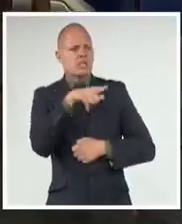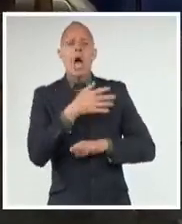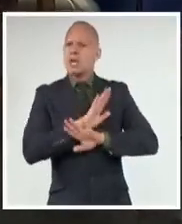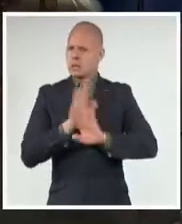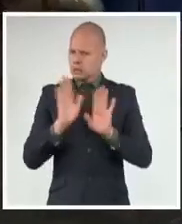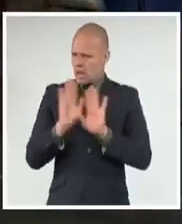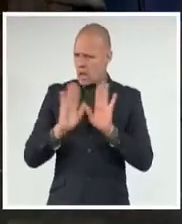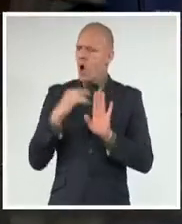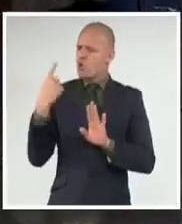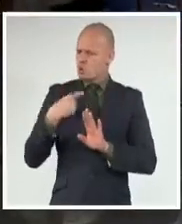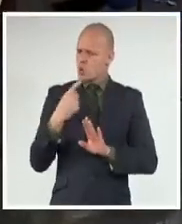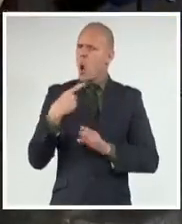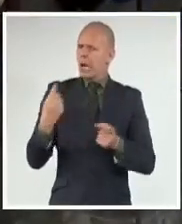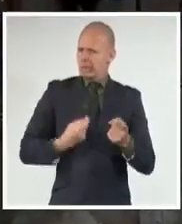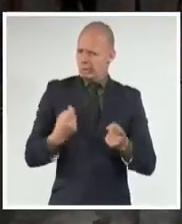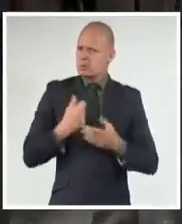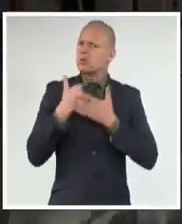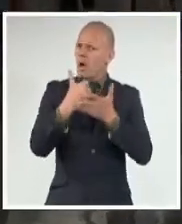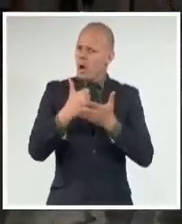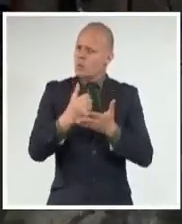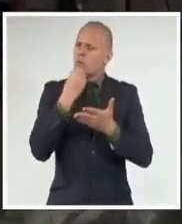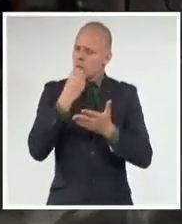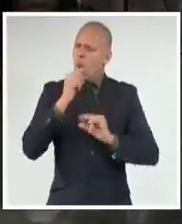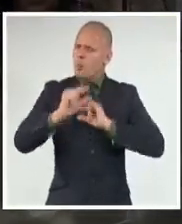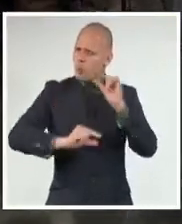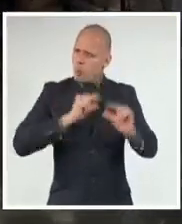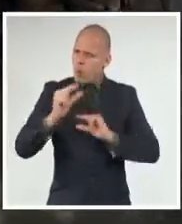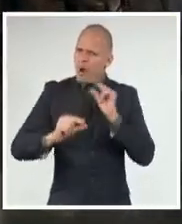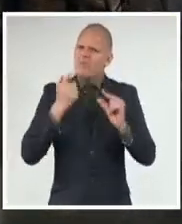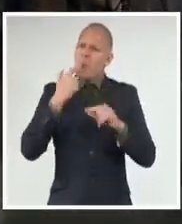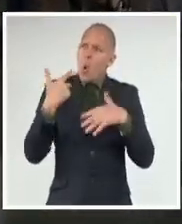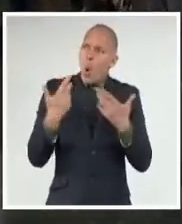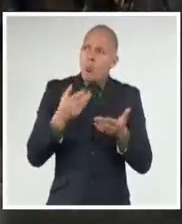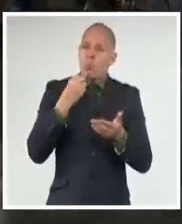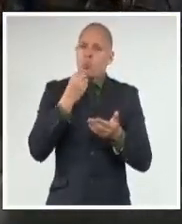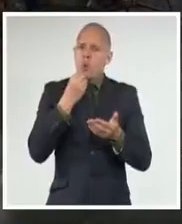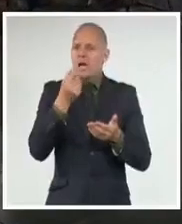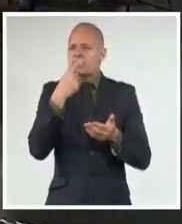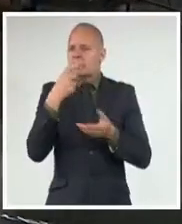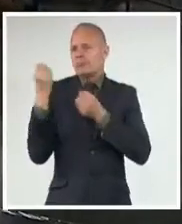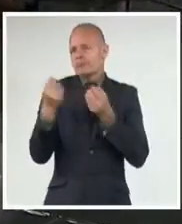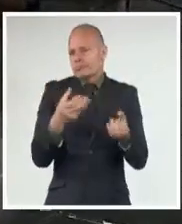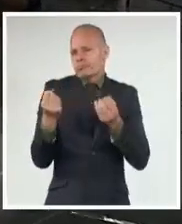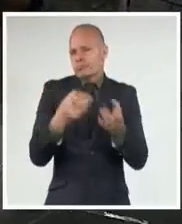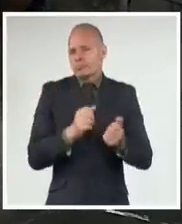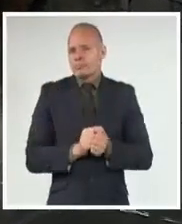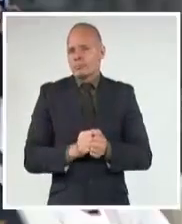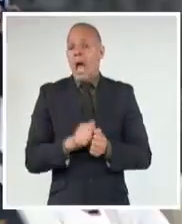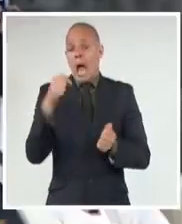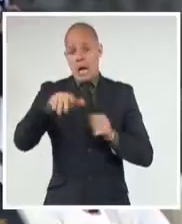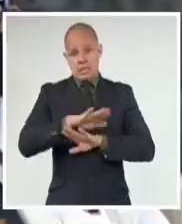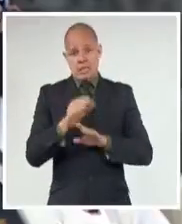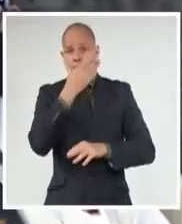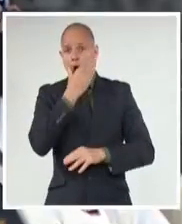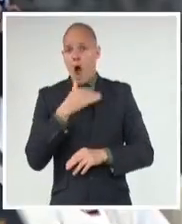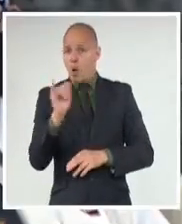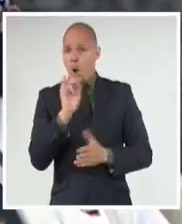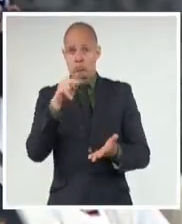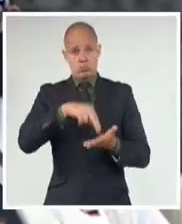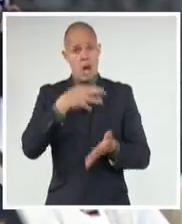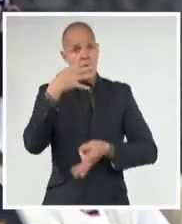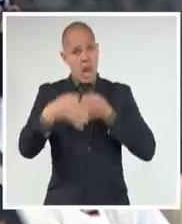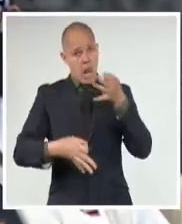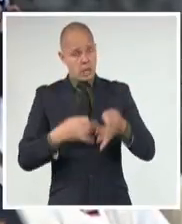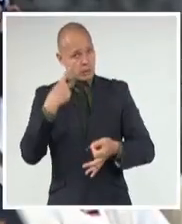se resolverán de inmediato. Los sueños y desafíos de los más jóvenes también se escucharon en el encuentro. Y yo creo que